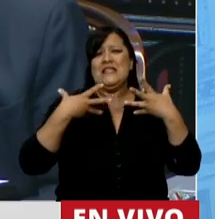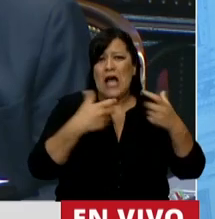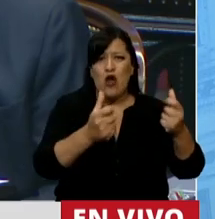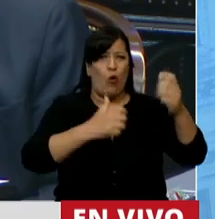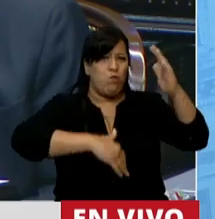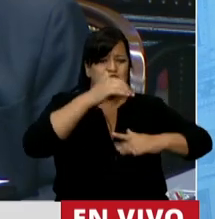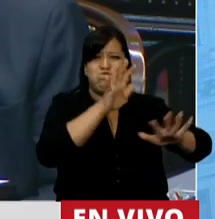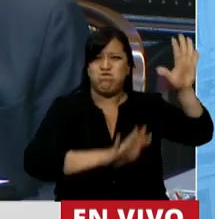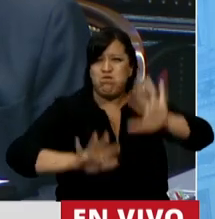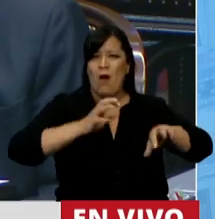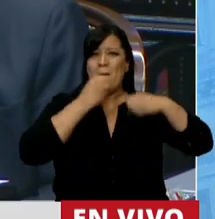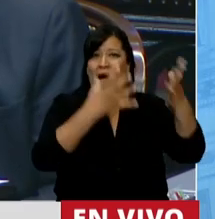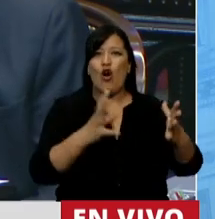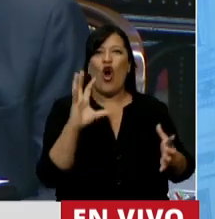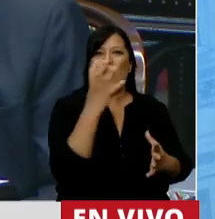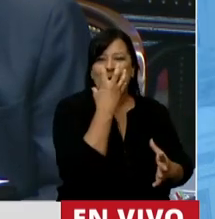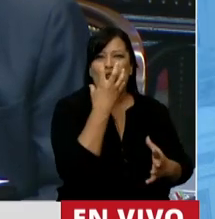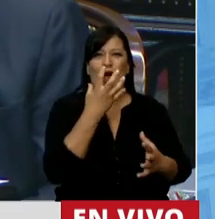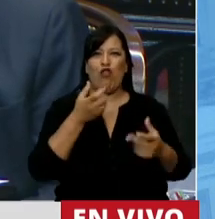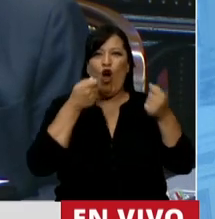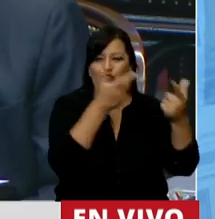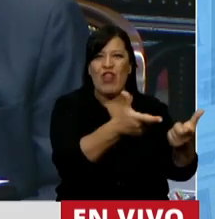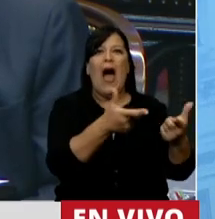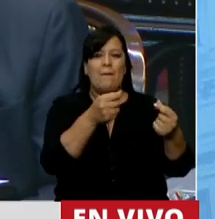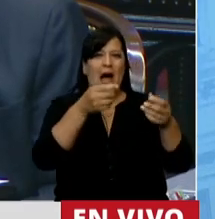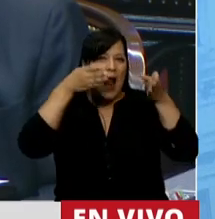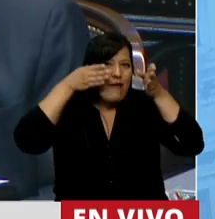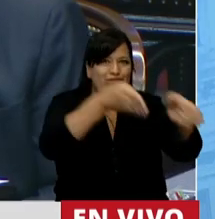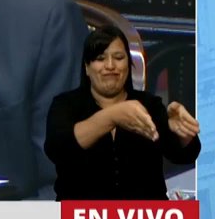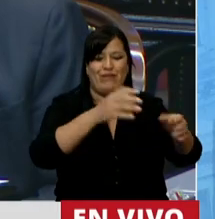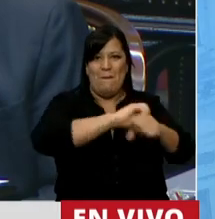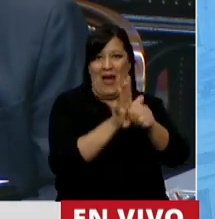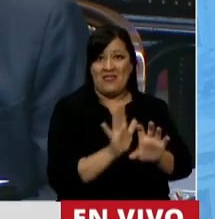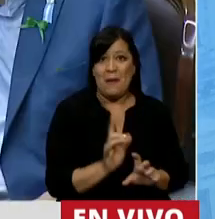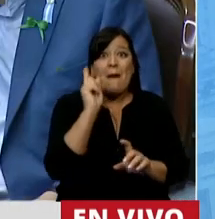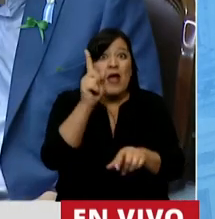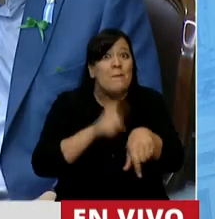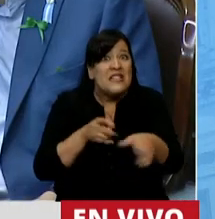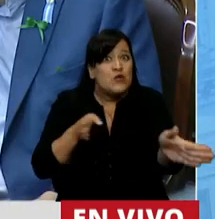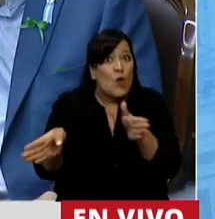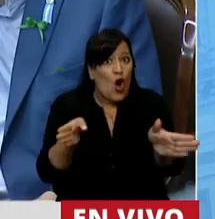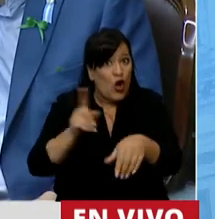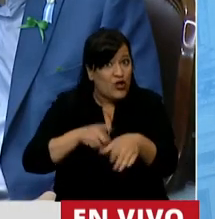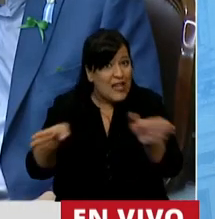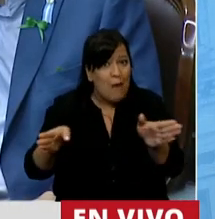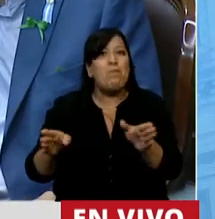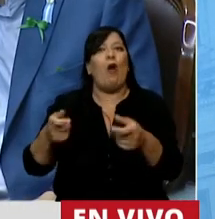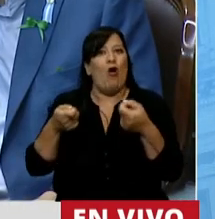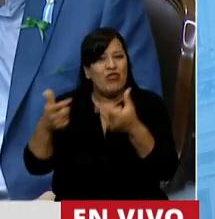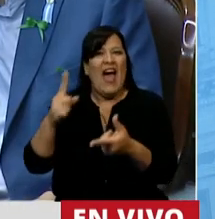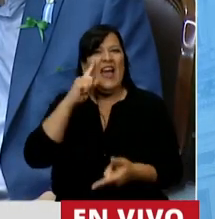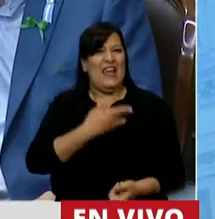de que estén los respiradores para atender la pandemia. Y al mismo tiempo implementamos la IFE.